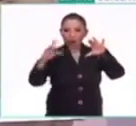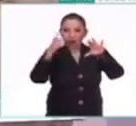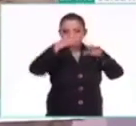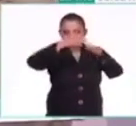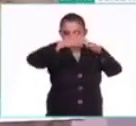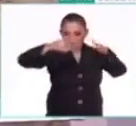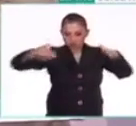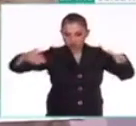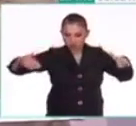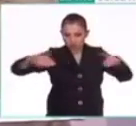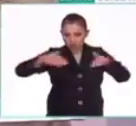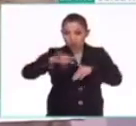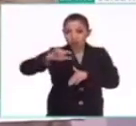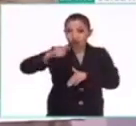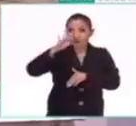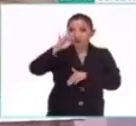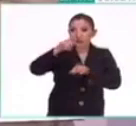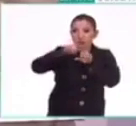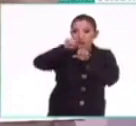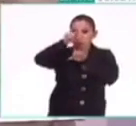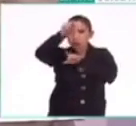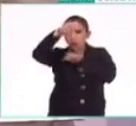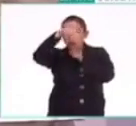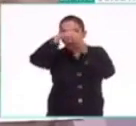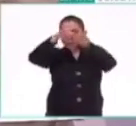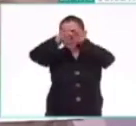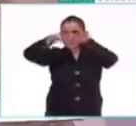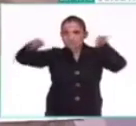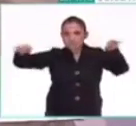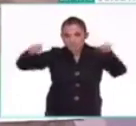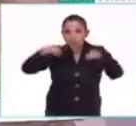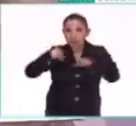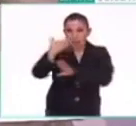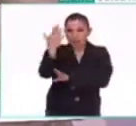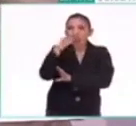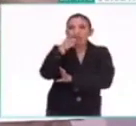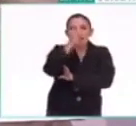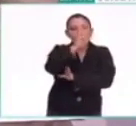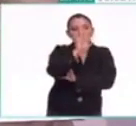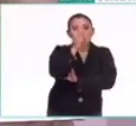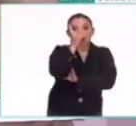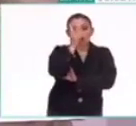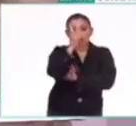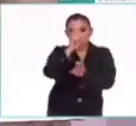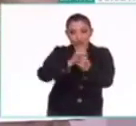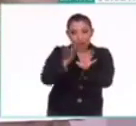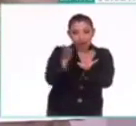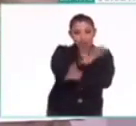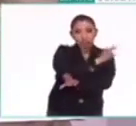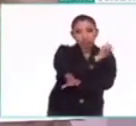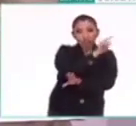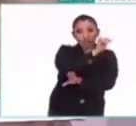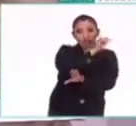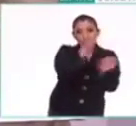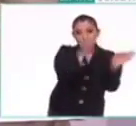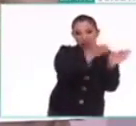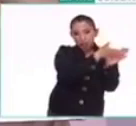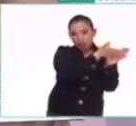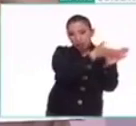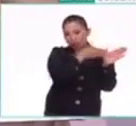simetría al 12 de febrero. Y comentaba yo hace un momento que son 52 días del solsticio de invierno